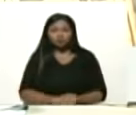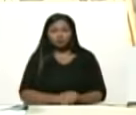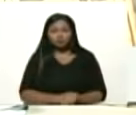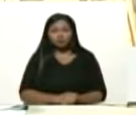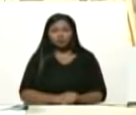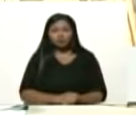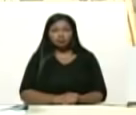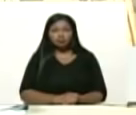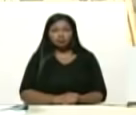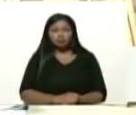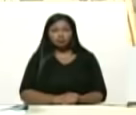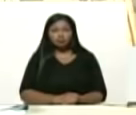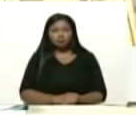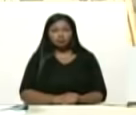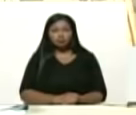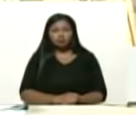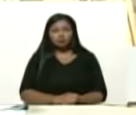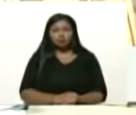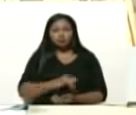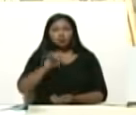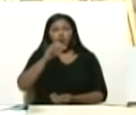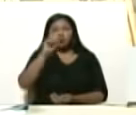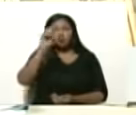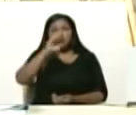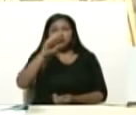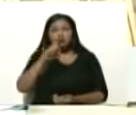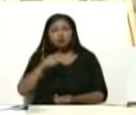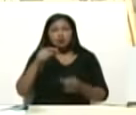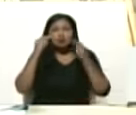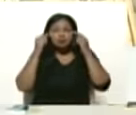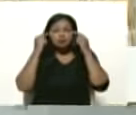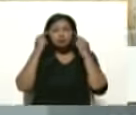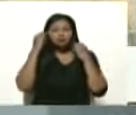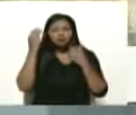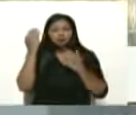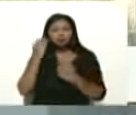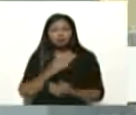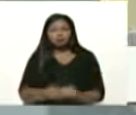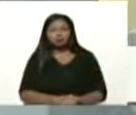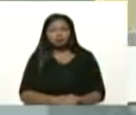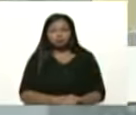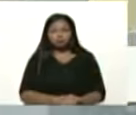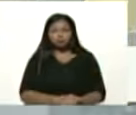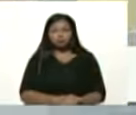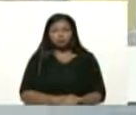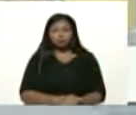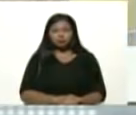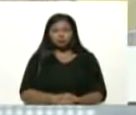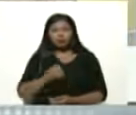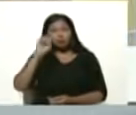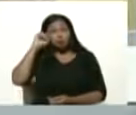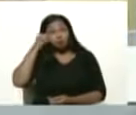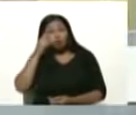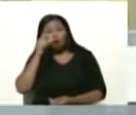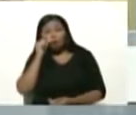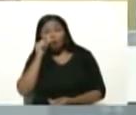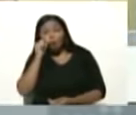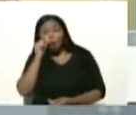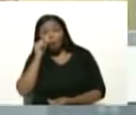Salamat Can Fernández el chino Can recordar al chino Can